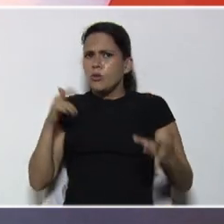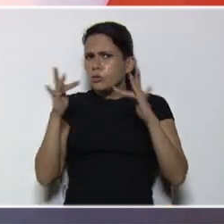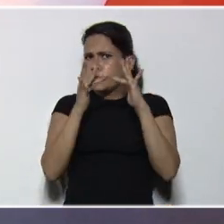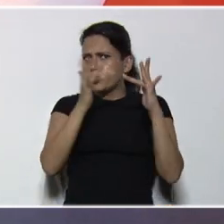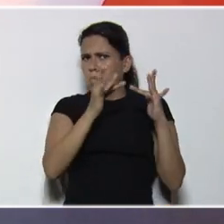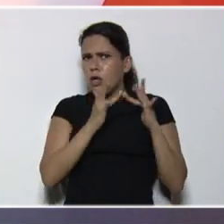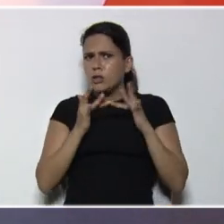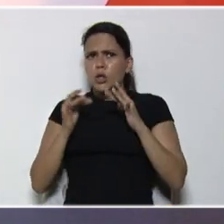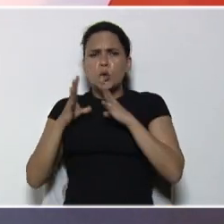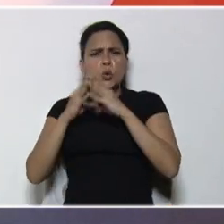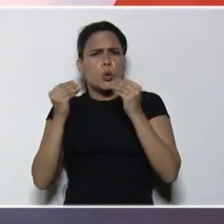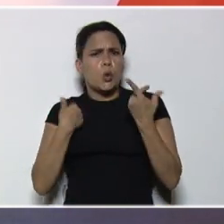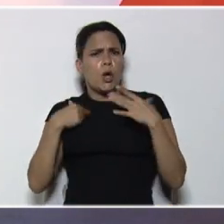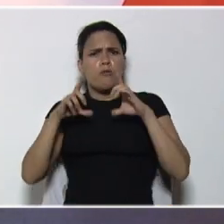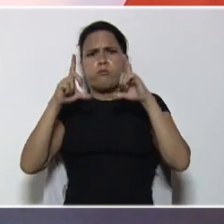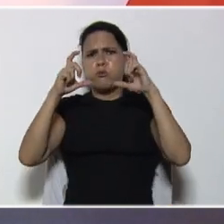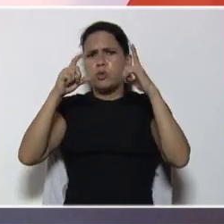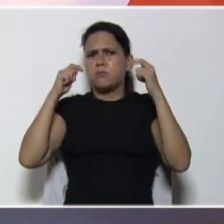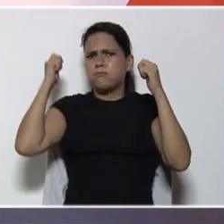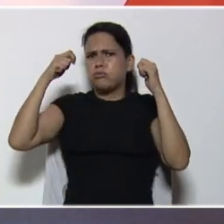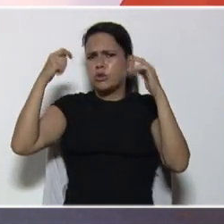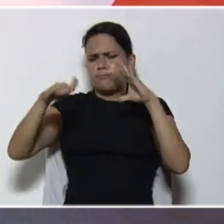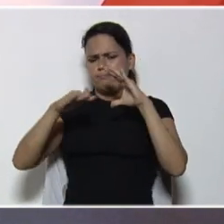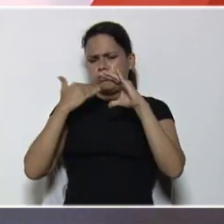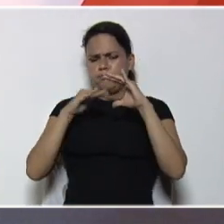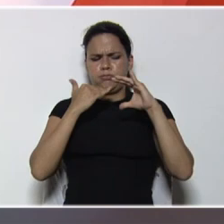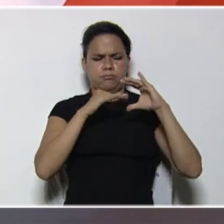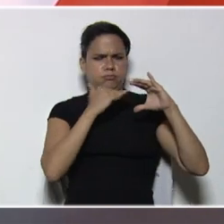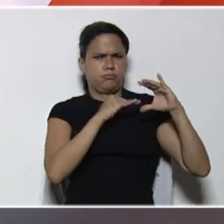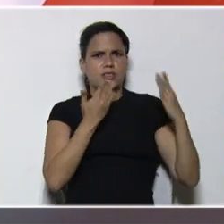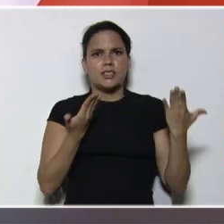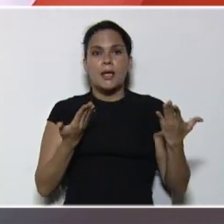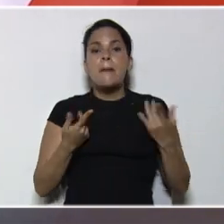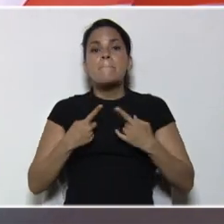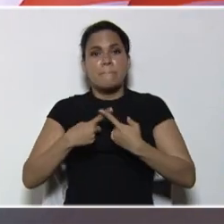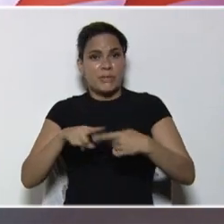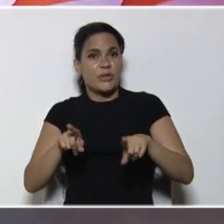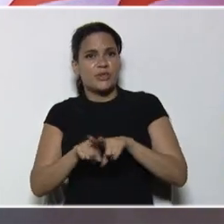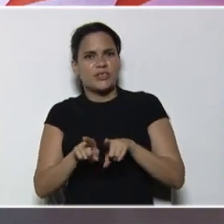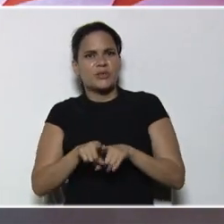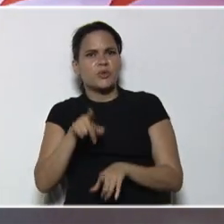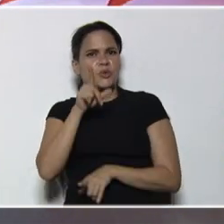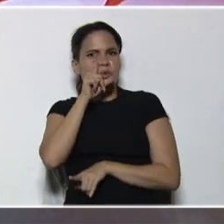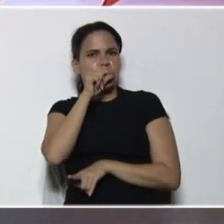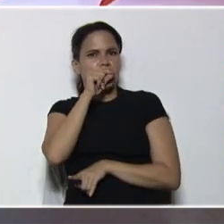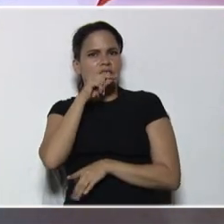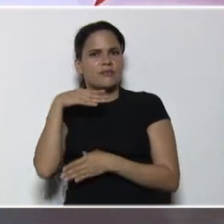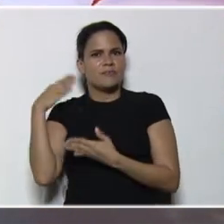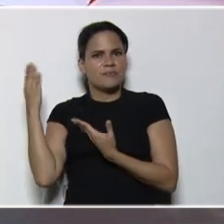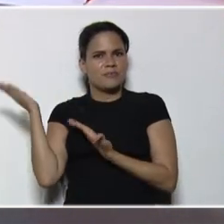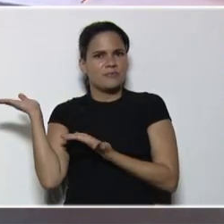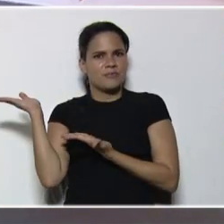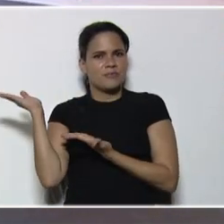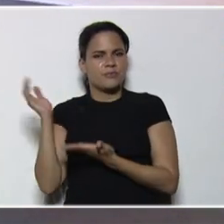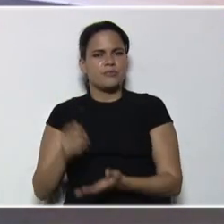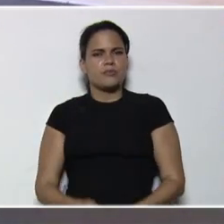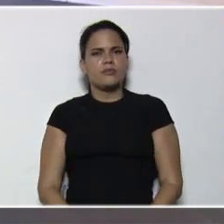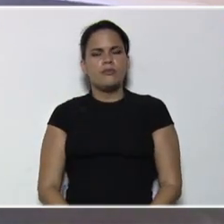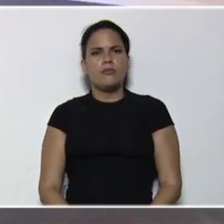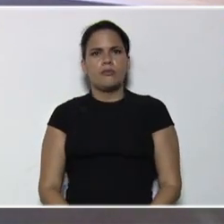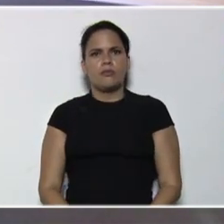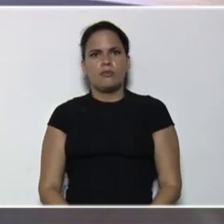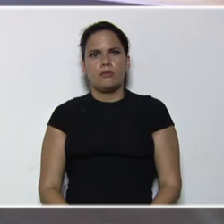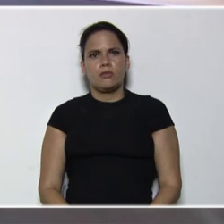con todas las fotografías, videos y comentarios que ustedes nos envían. Pero también en nuestro Twitter que es arroba familiaescuela1.